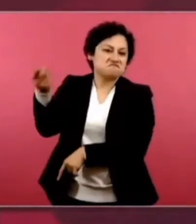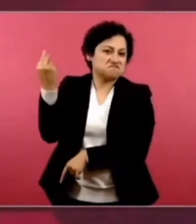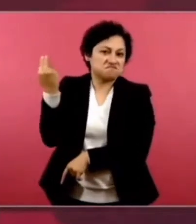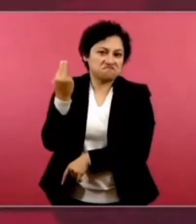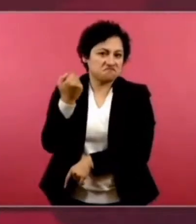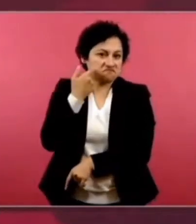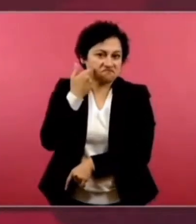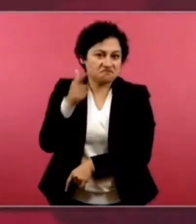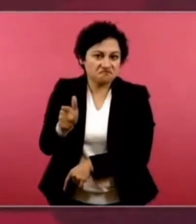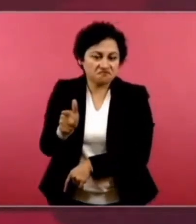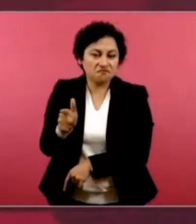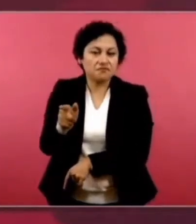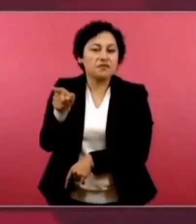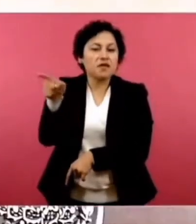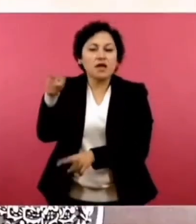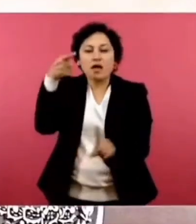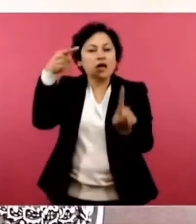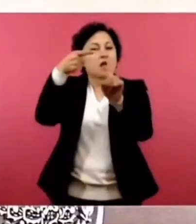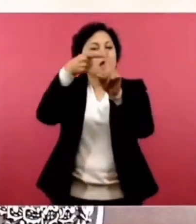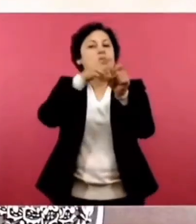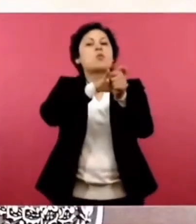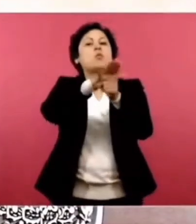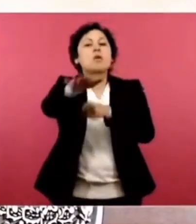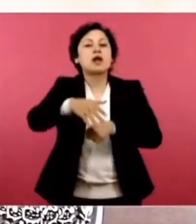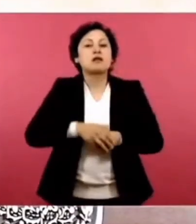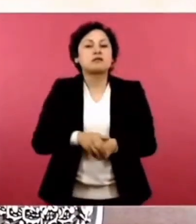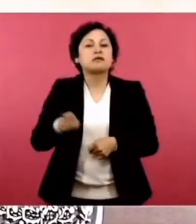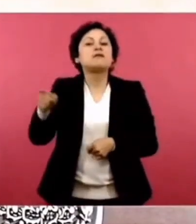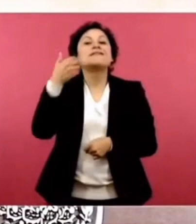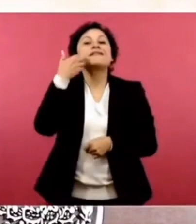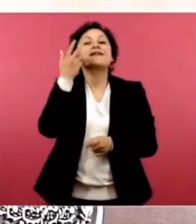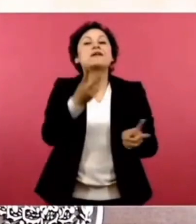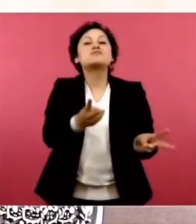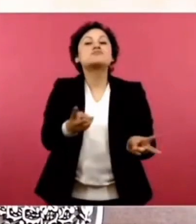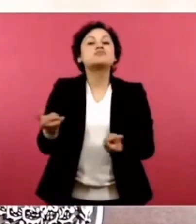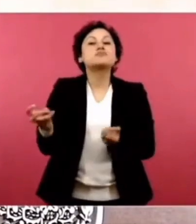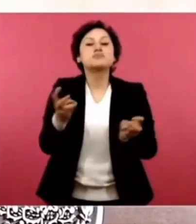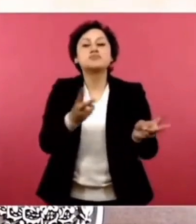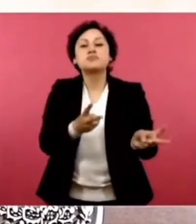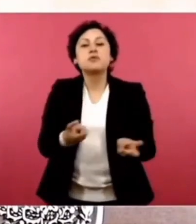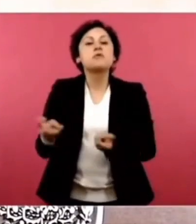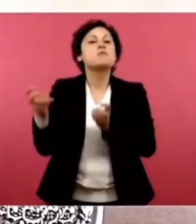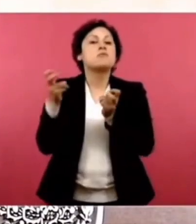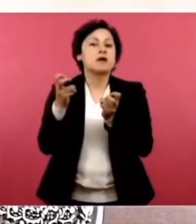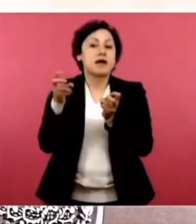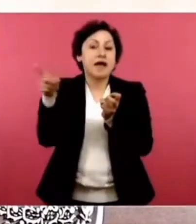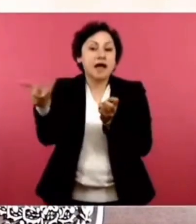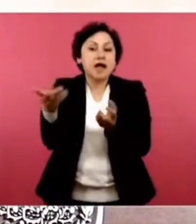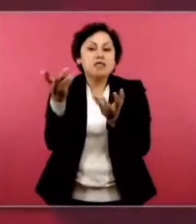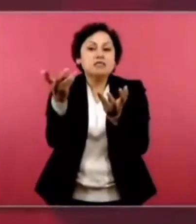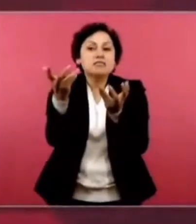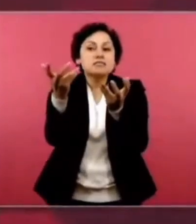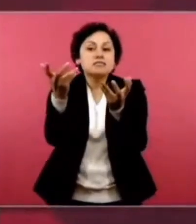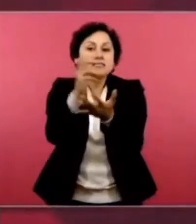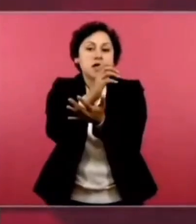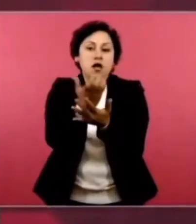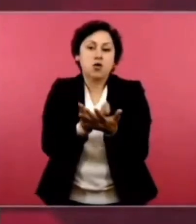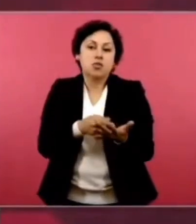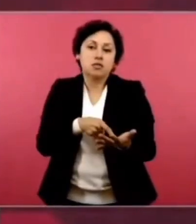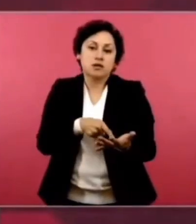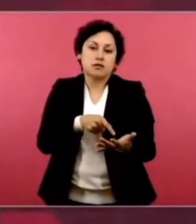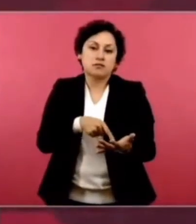era robar. Lo que les importaba eran los contratos,